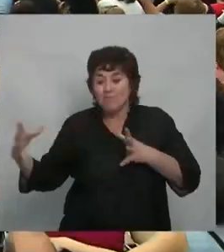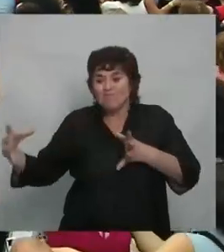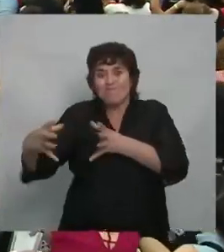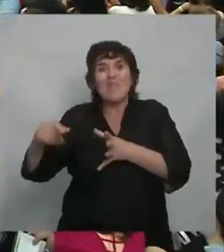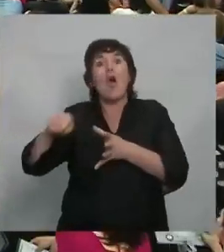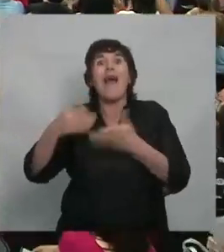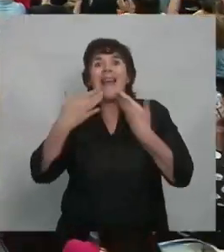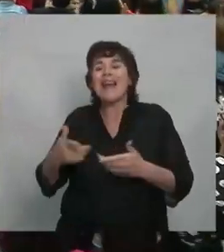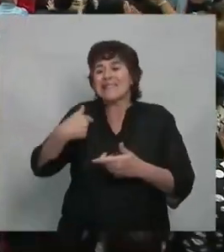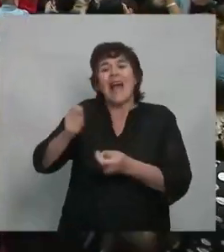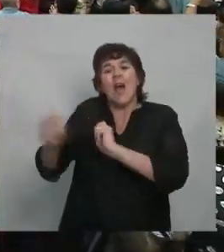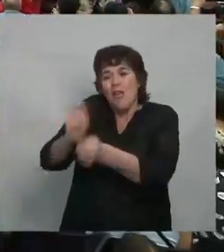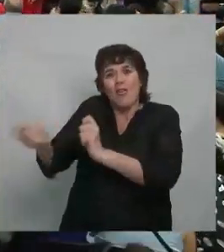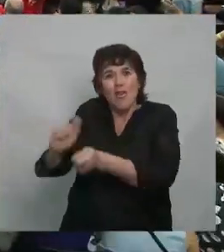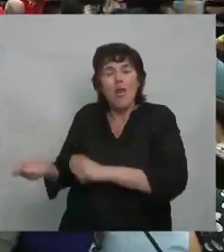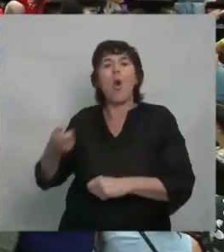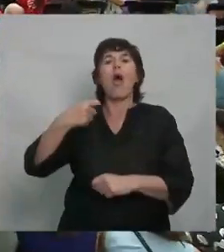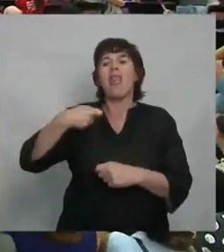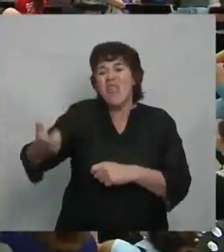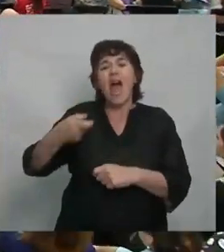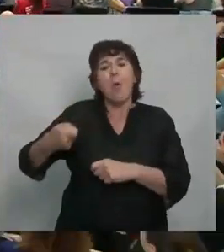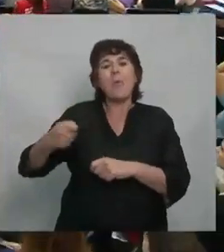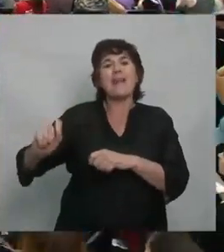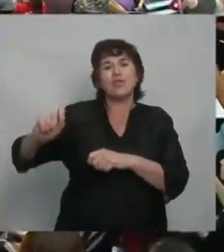Zahuache, con las jubilaciones.